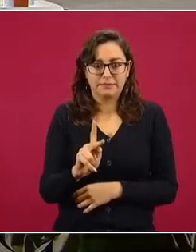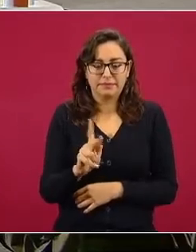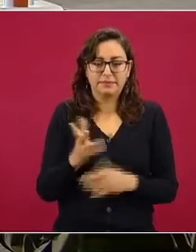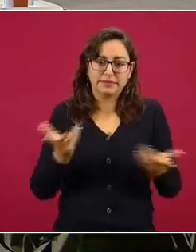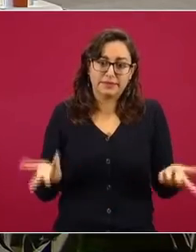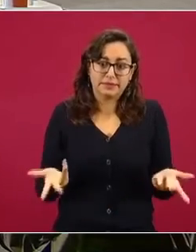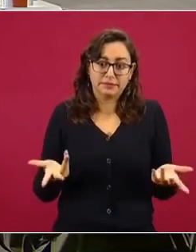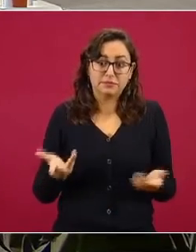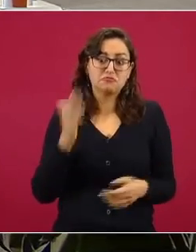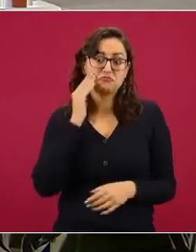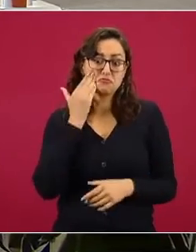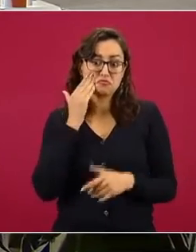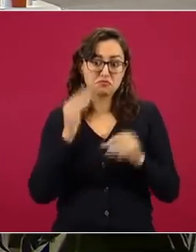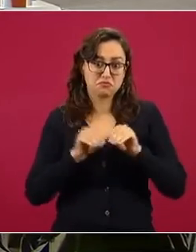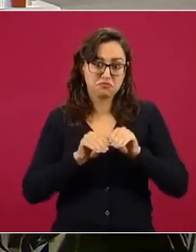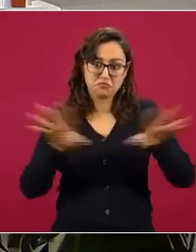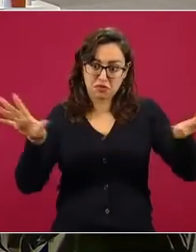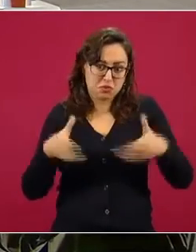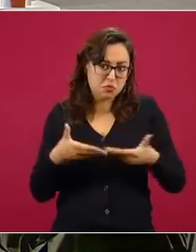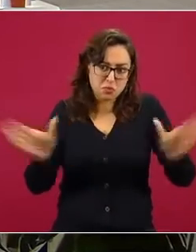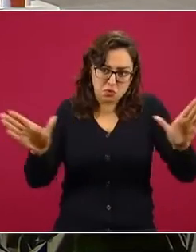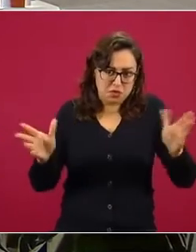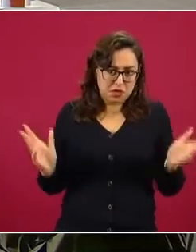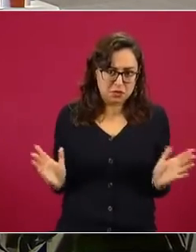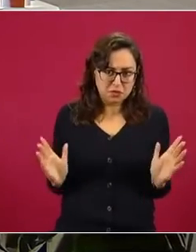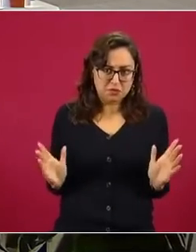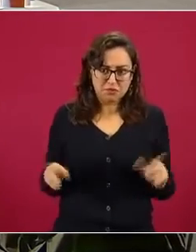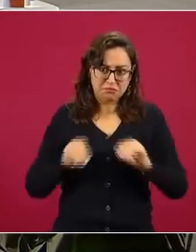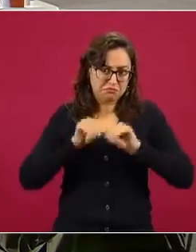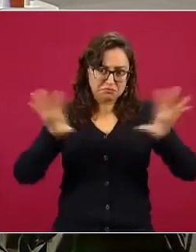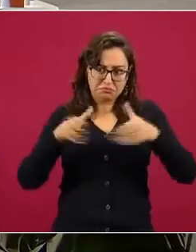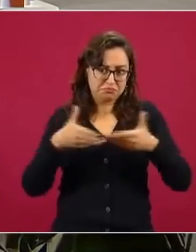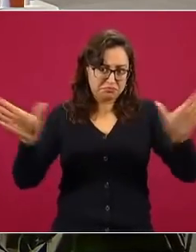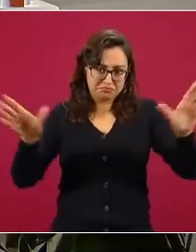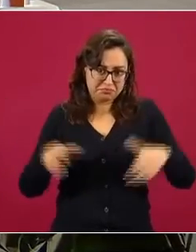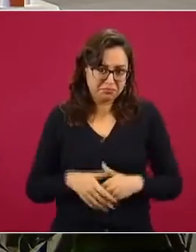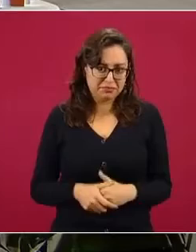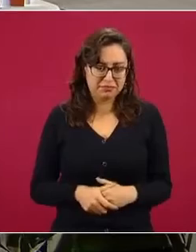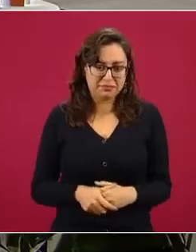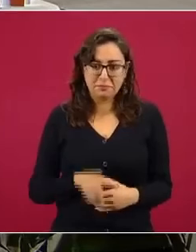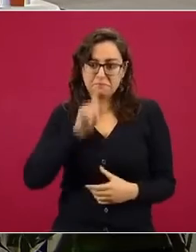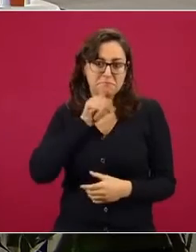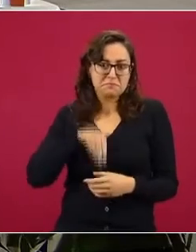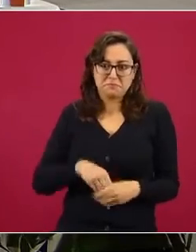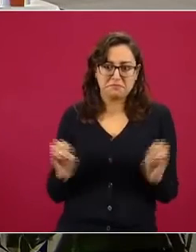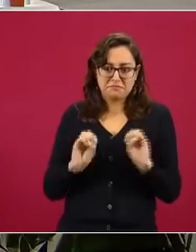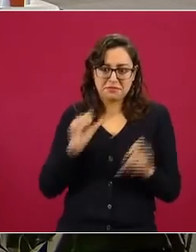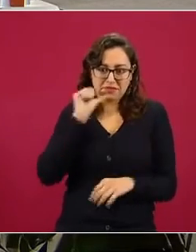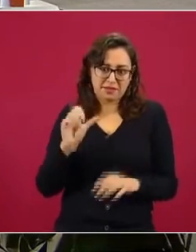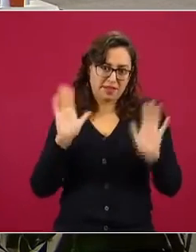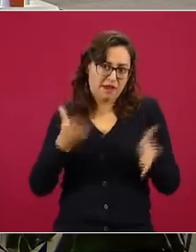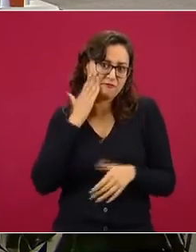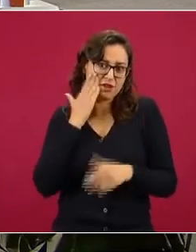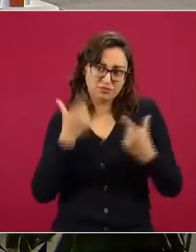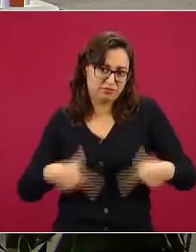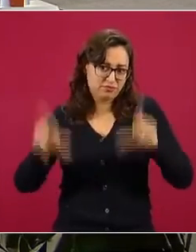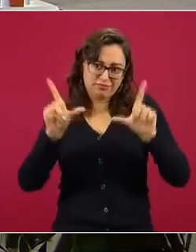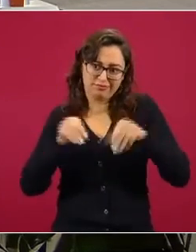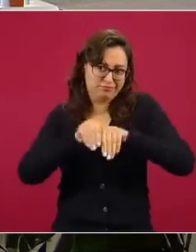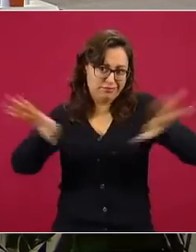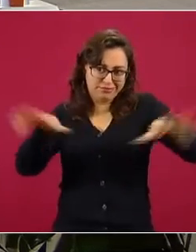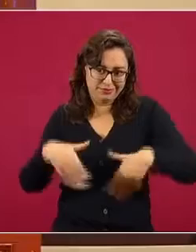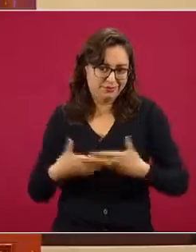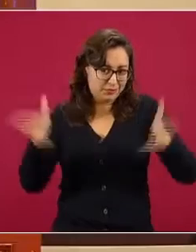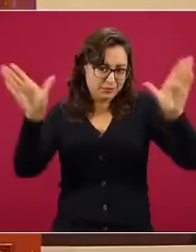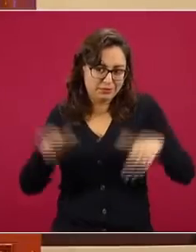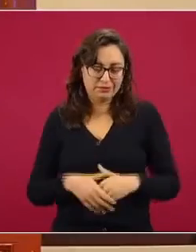ya está en las redes no ya es público lo que se publica ya no es privado digamos dice bueno